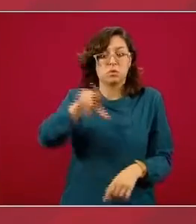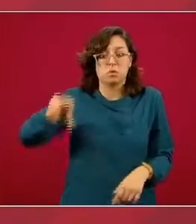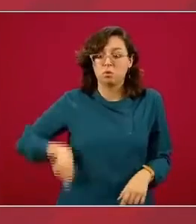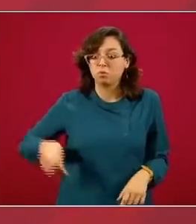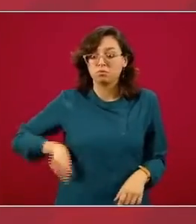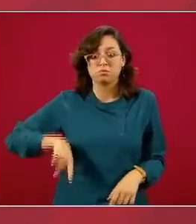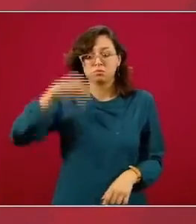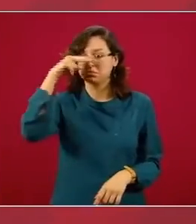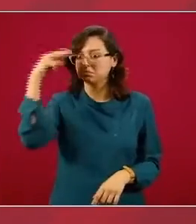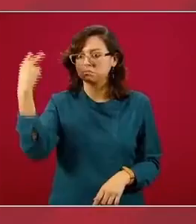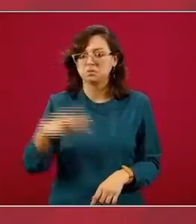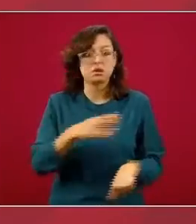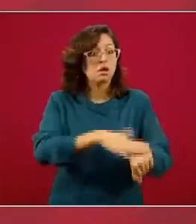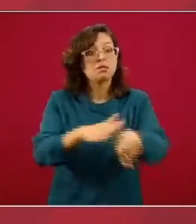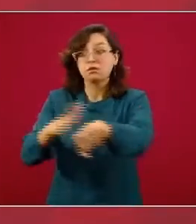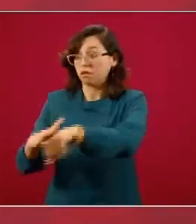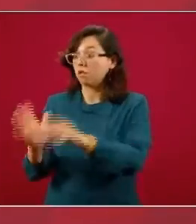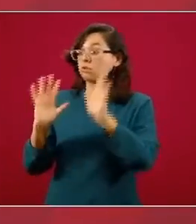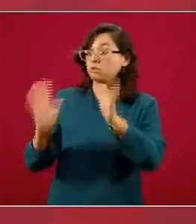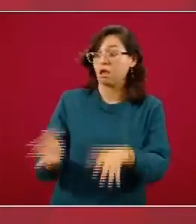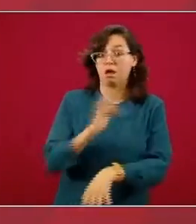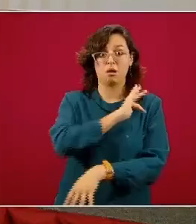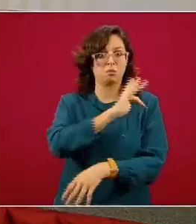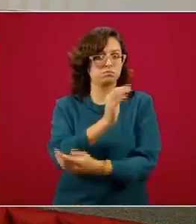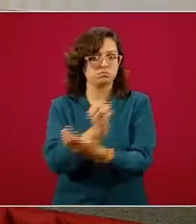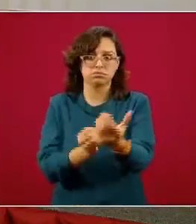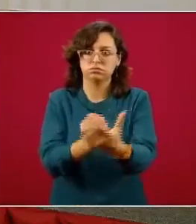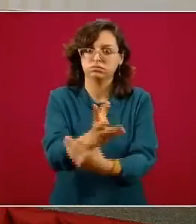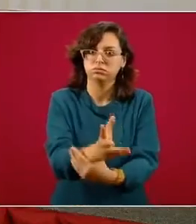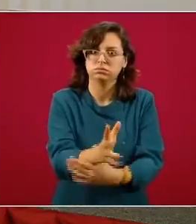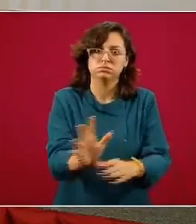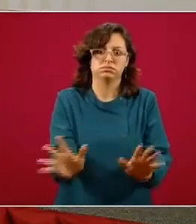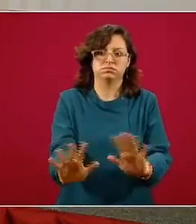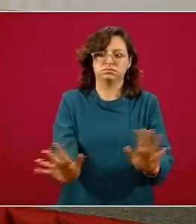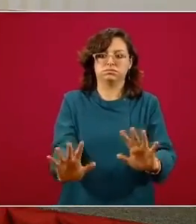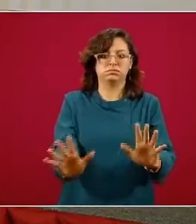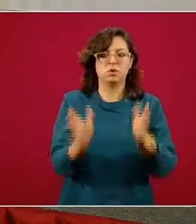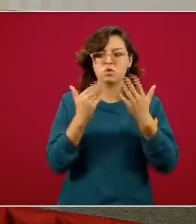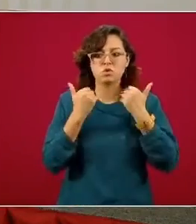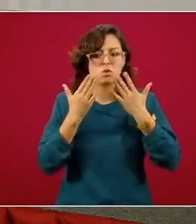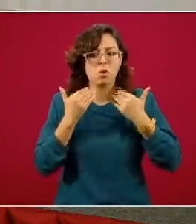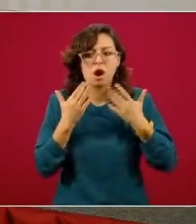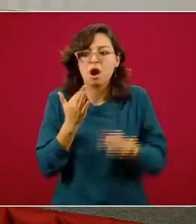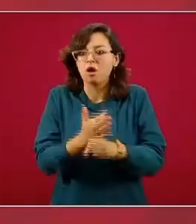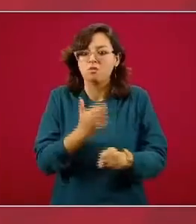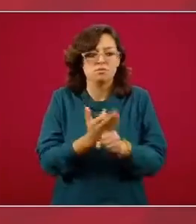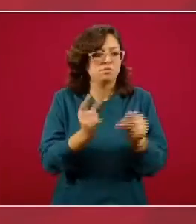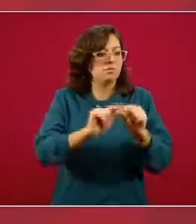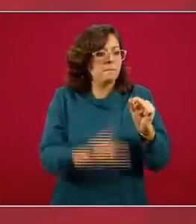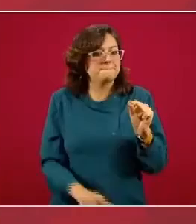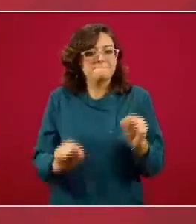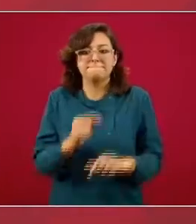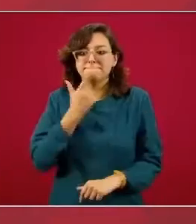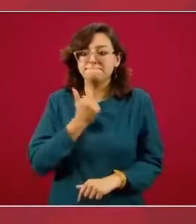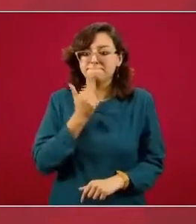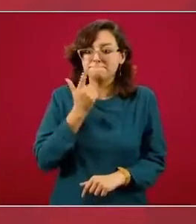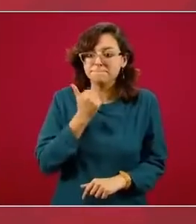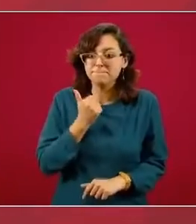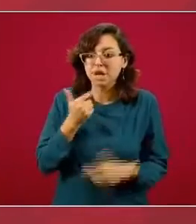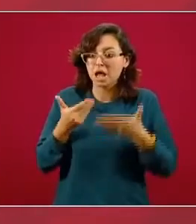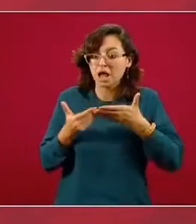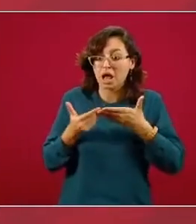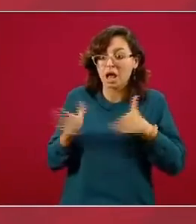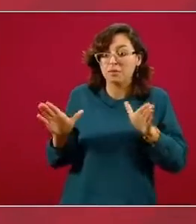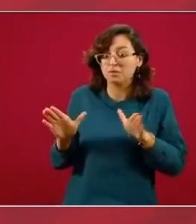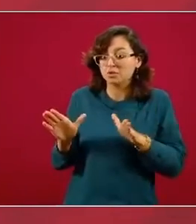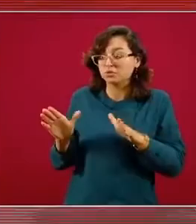Es decir, no hay razón alguna para que en este momento que el país completo está en semáforo rojo se abran las